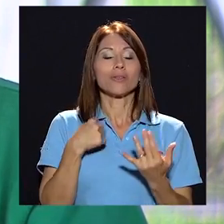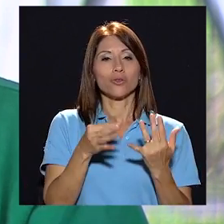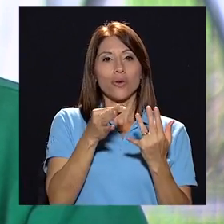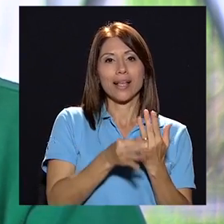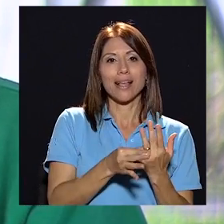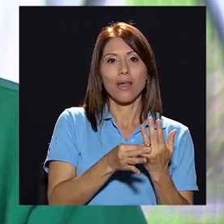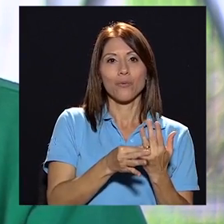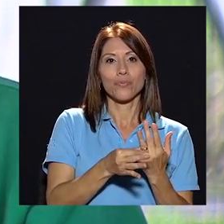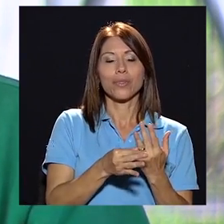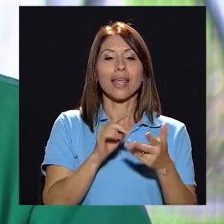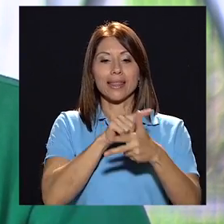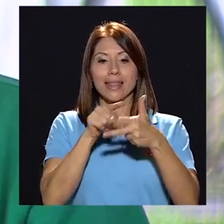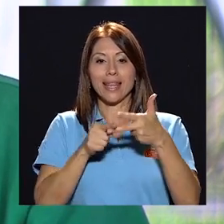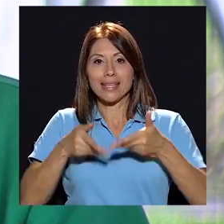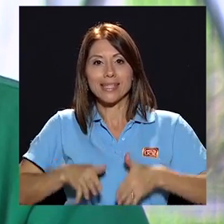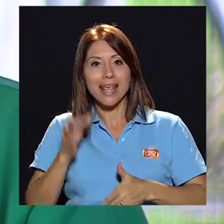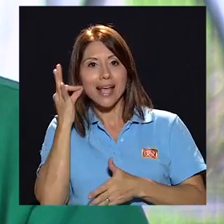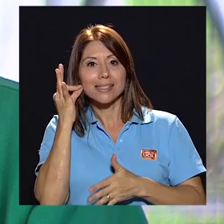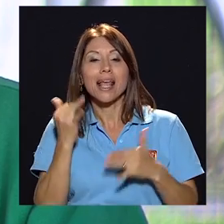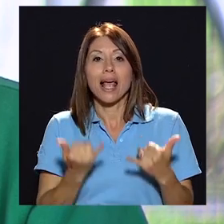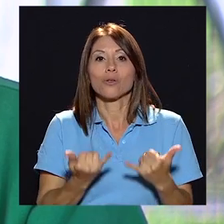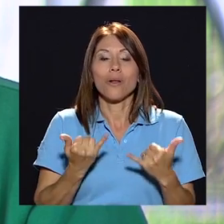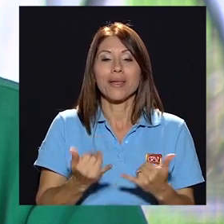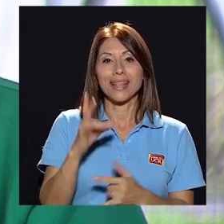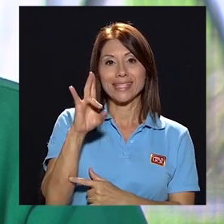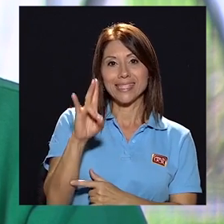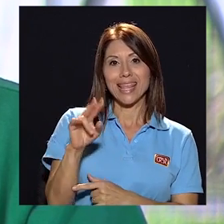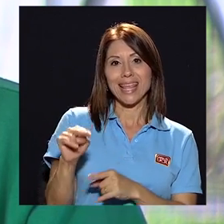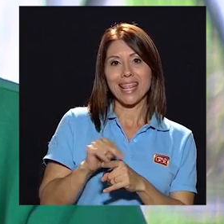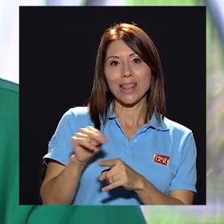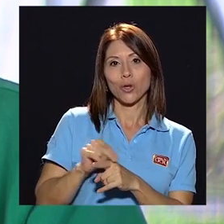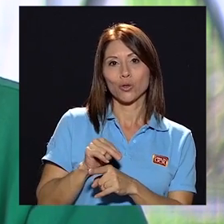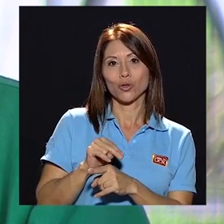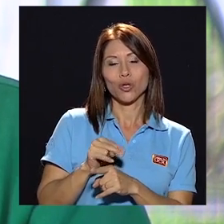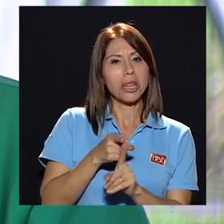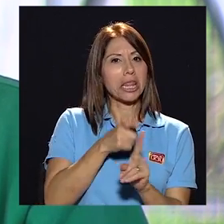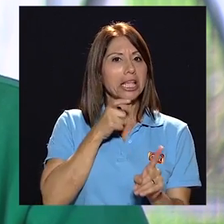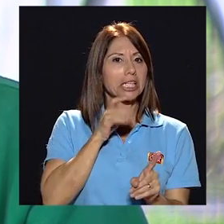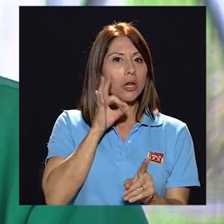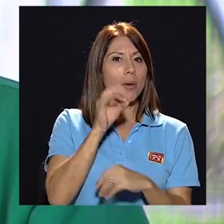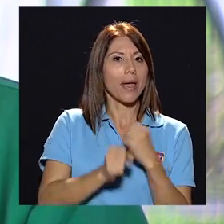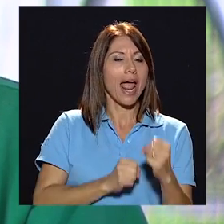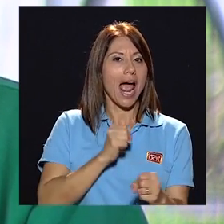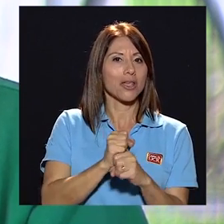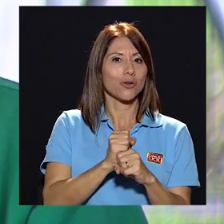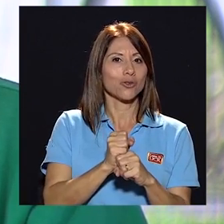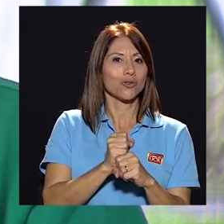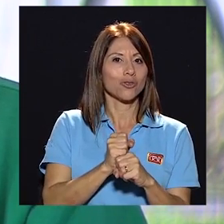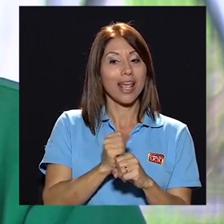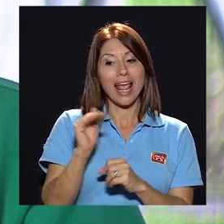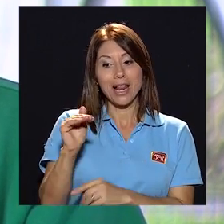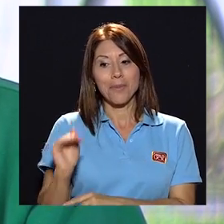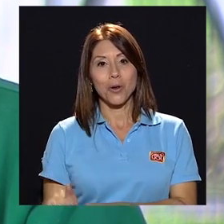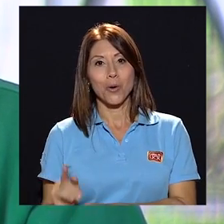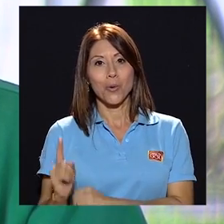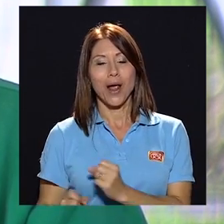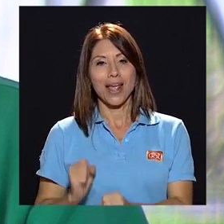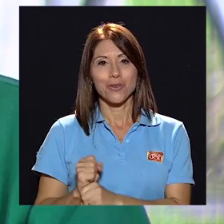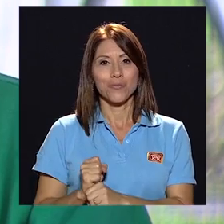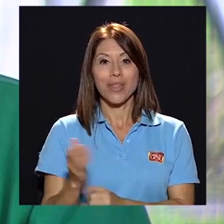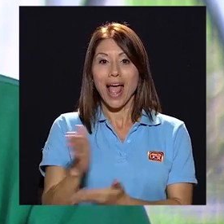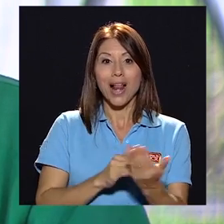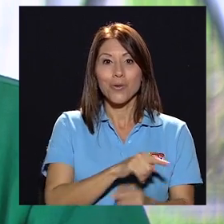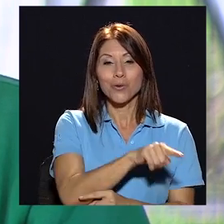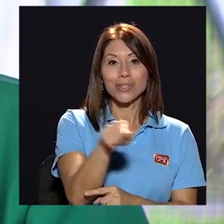Actualmente, estoy casado, yo tengo tres hijas y actualmente tengo siete nietos, nietos que van desde los nueve años al menor que tiene un año.